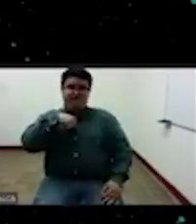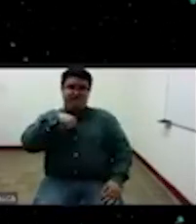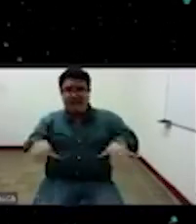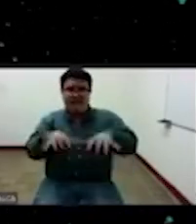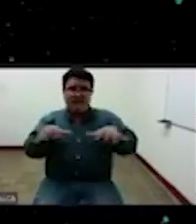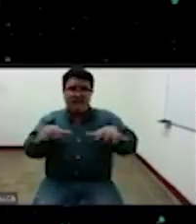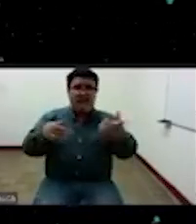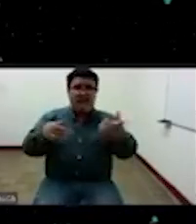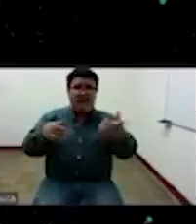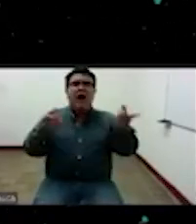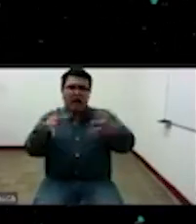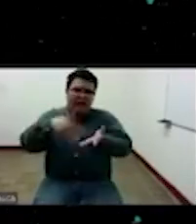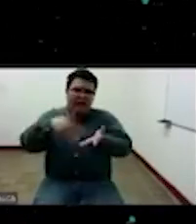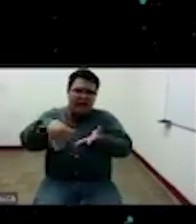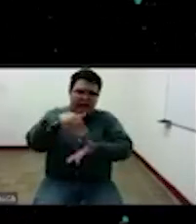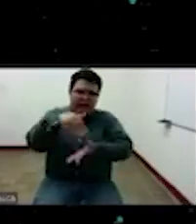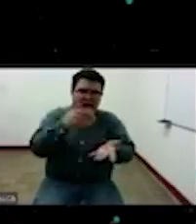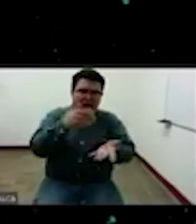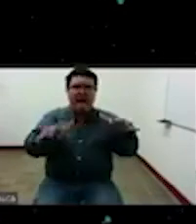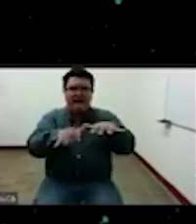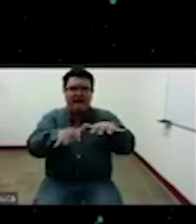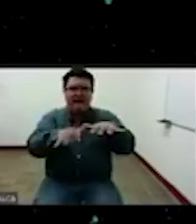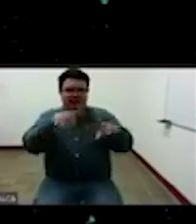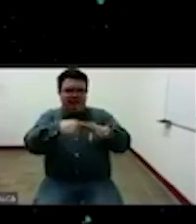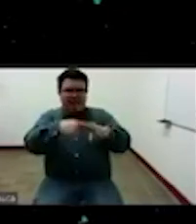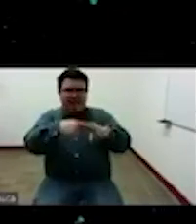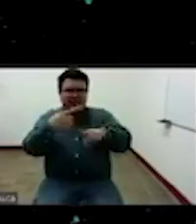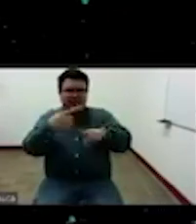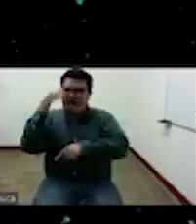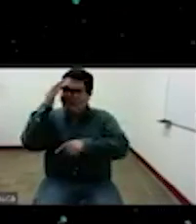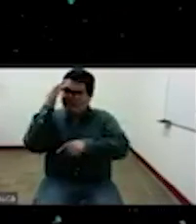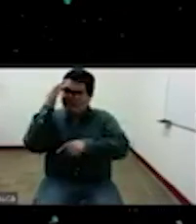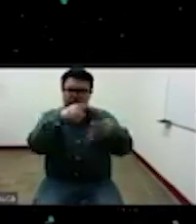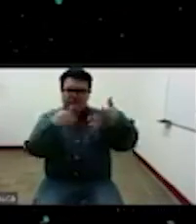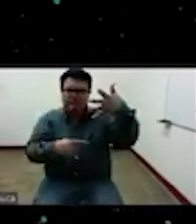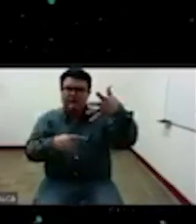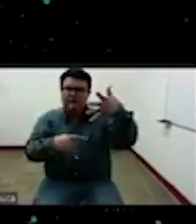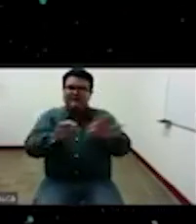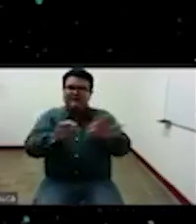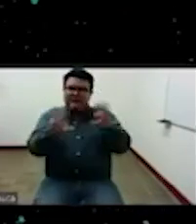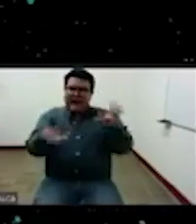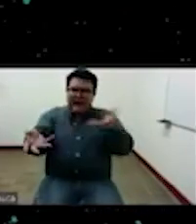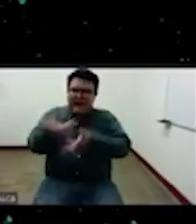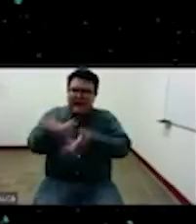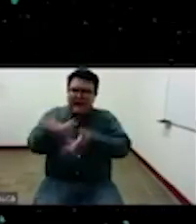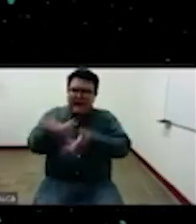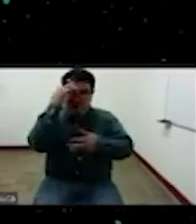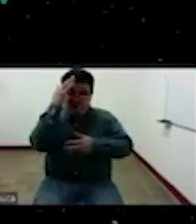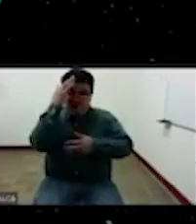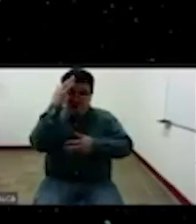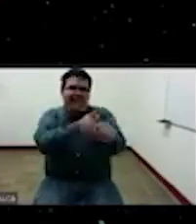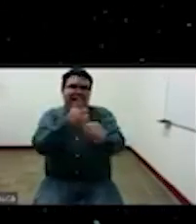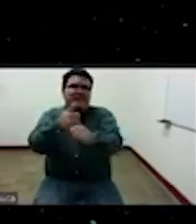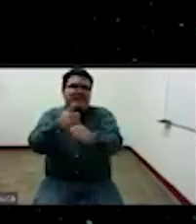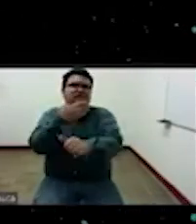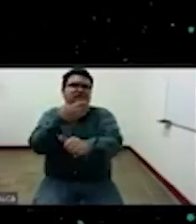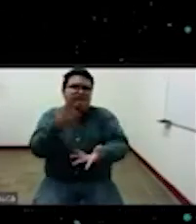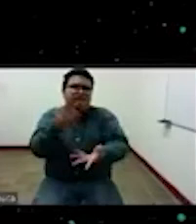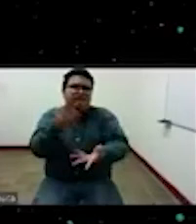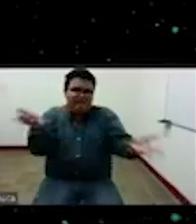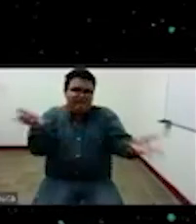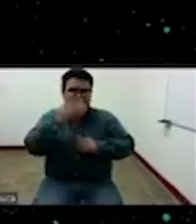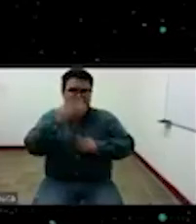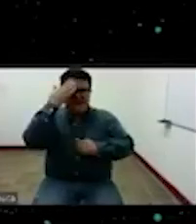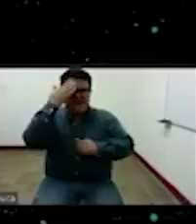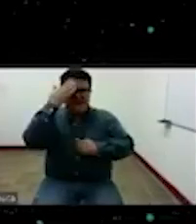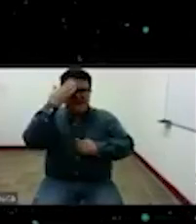eurocéntrica y la invitación que hace a construir una filosofía propia ¿no? él lo mira desde las culturas amerindias